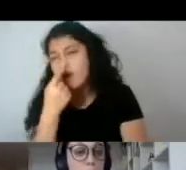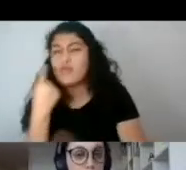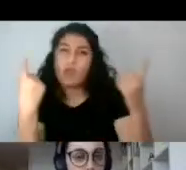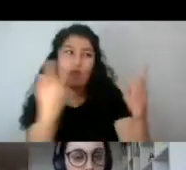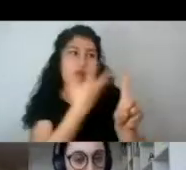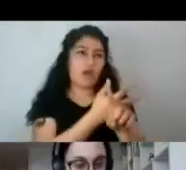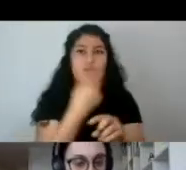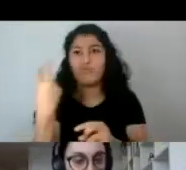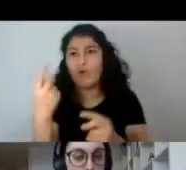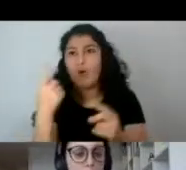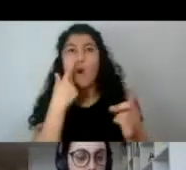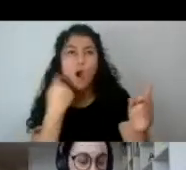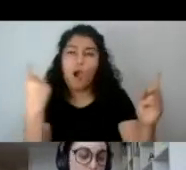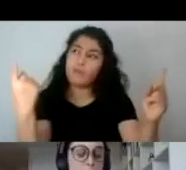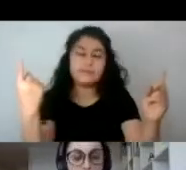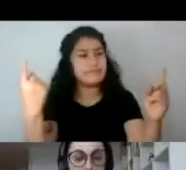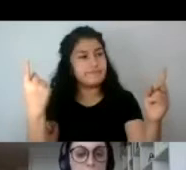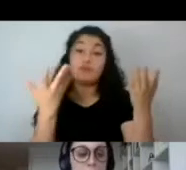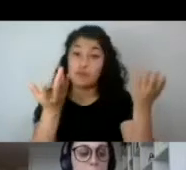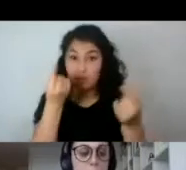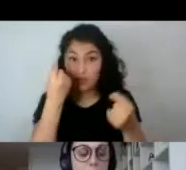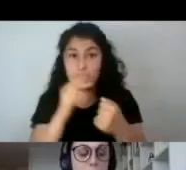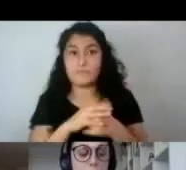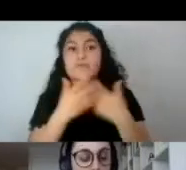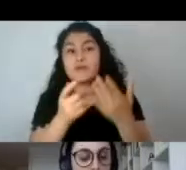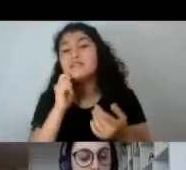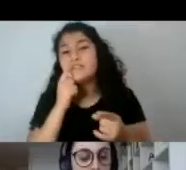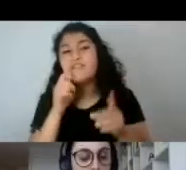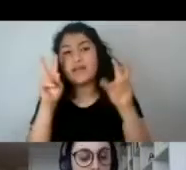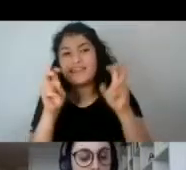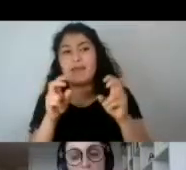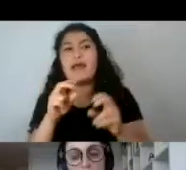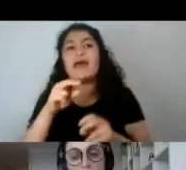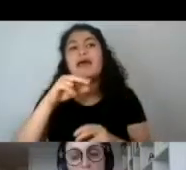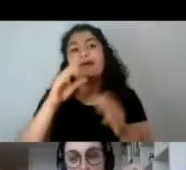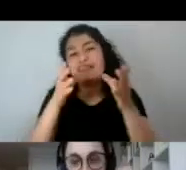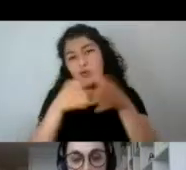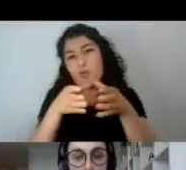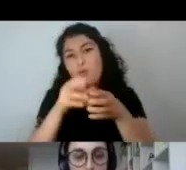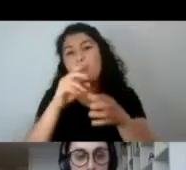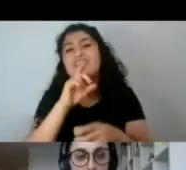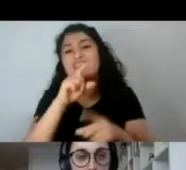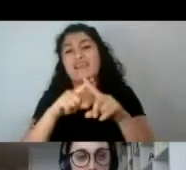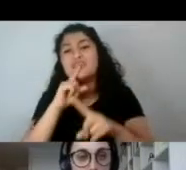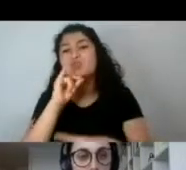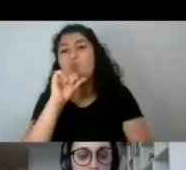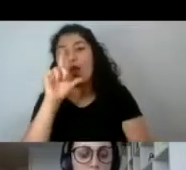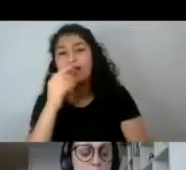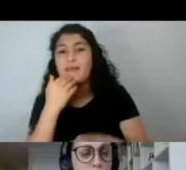Entonces, ¿cómo se construyen? Bueno, a través de este nivel textual, como les decía, y también paratextual.